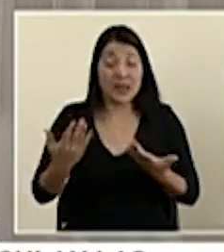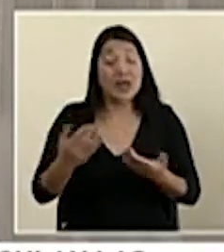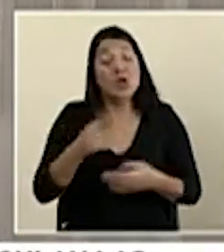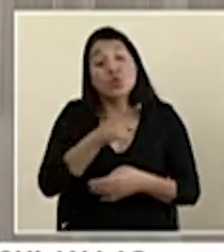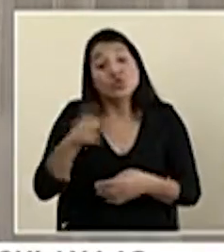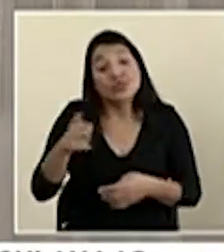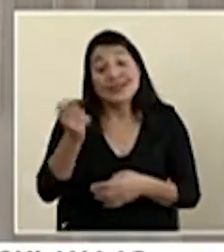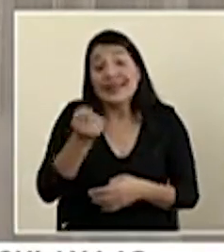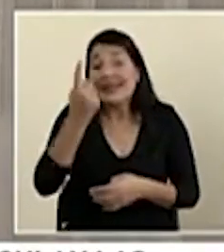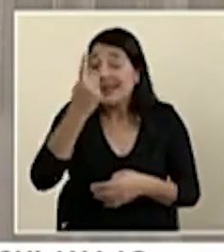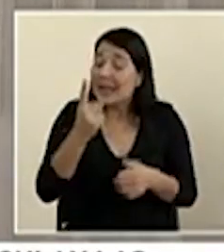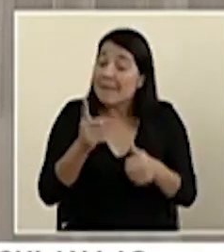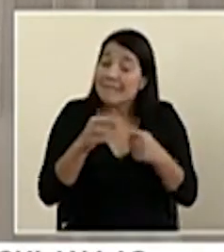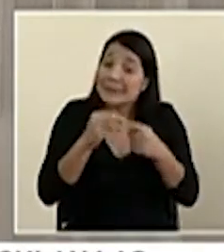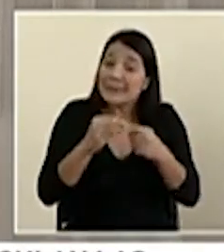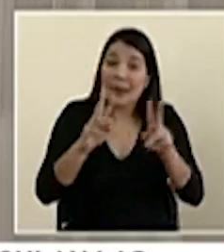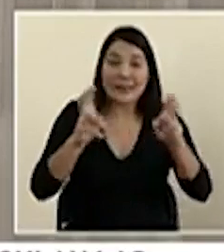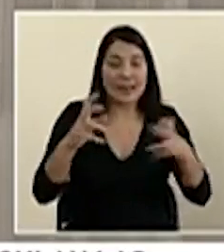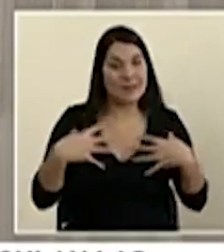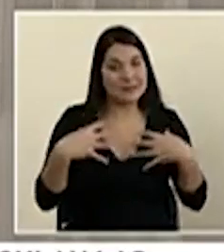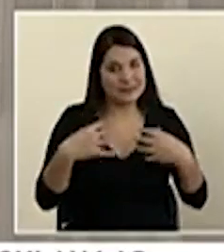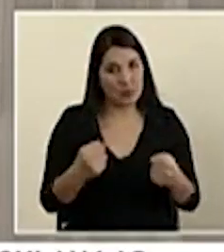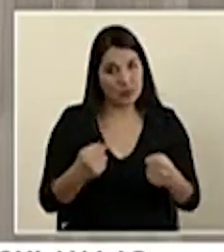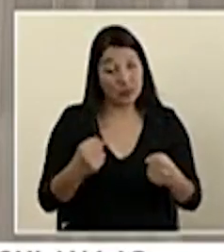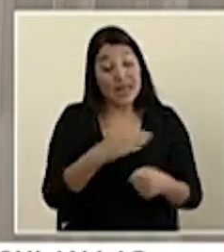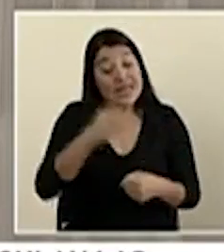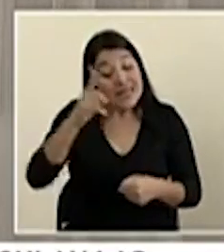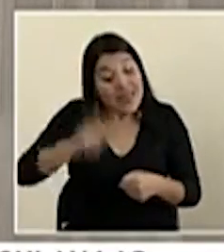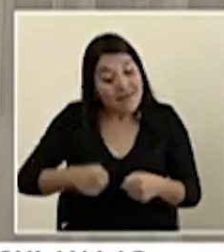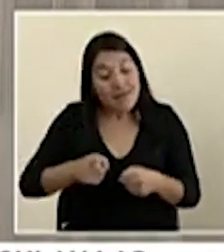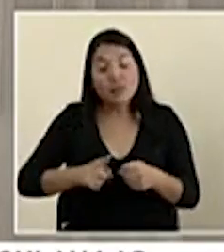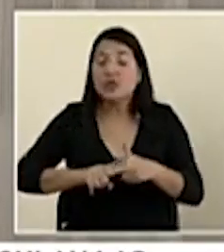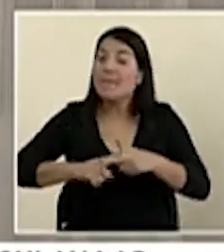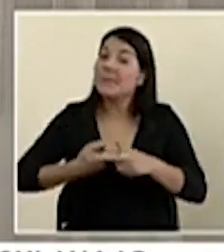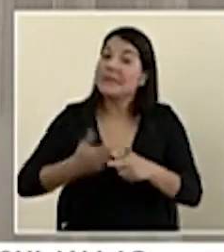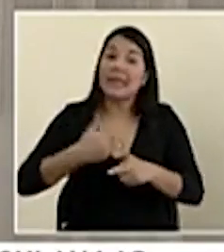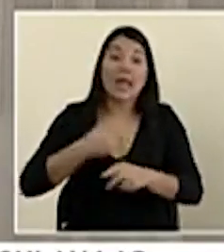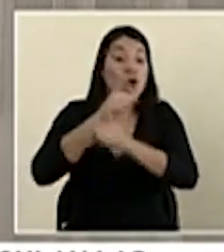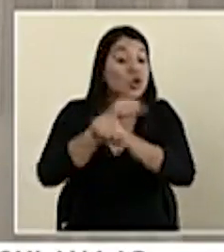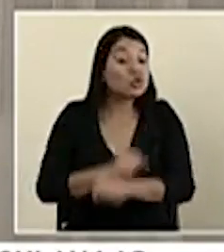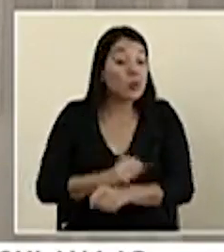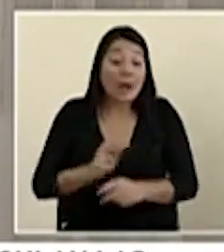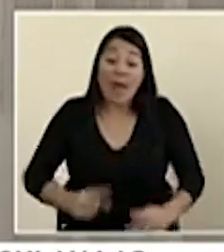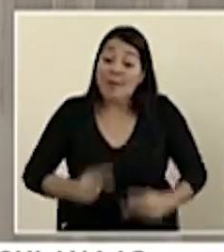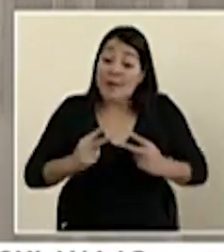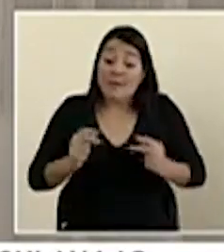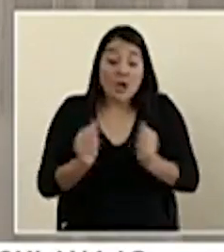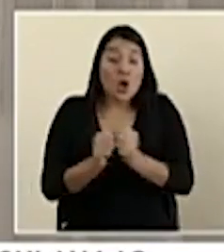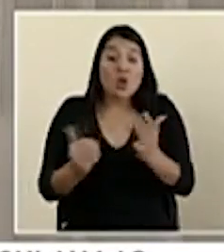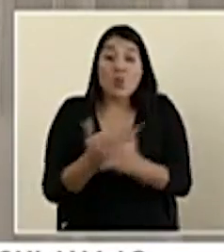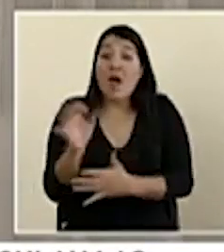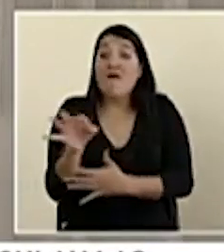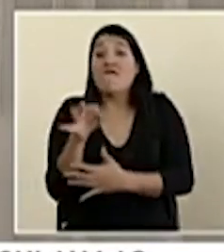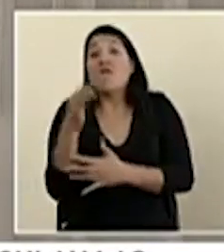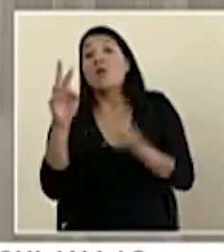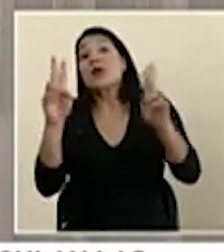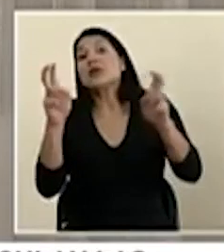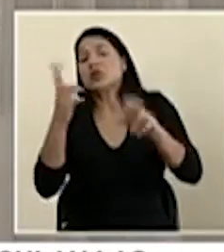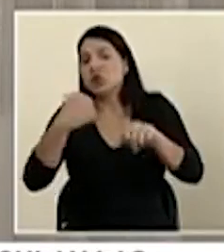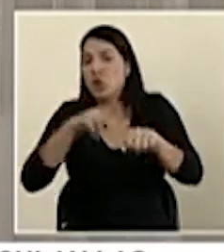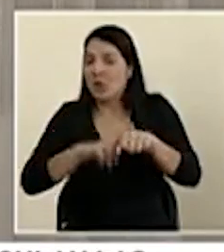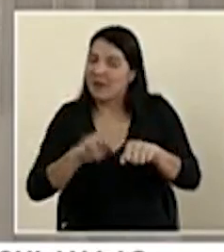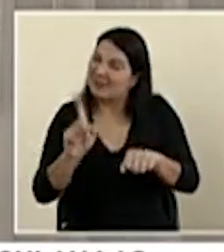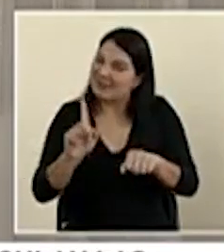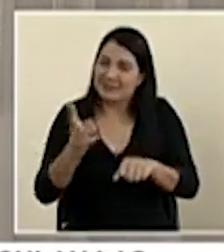primeramente de salud y que obviamente tenemos que empezar a acostumbrarnos a vivir en este nuevo forma normal, si se puede decir porque no es